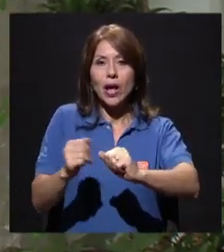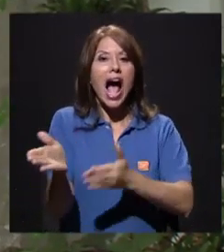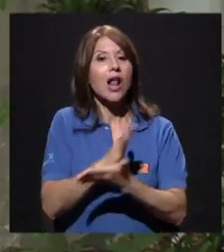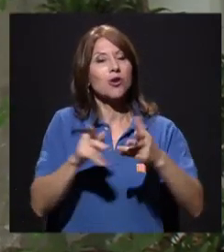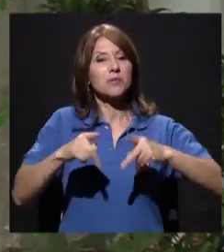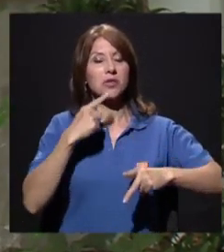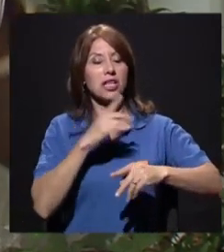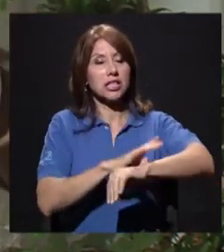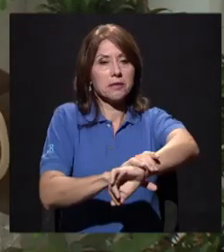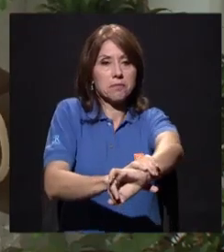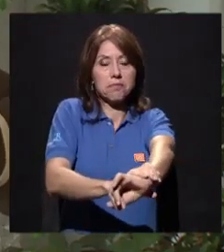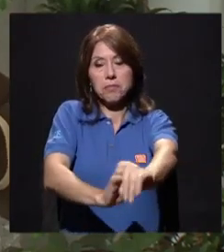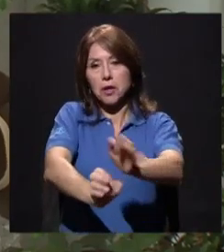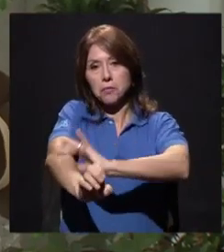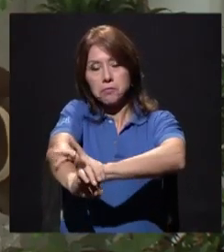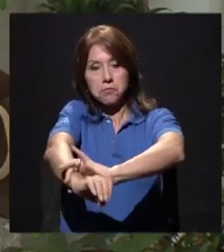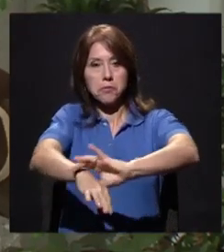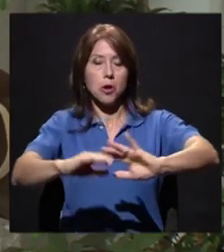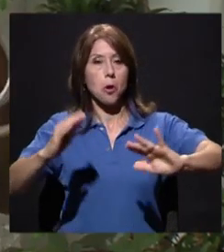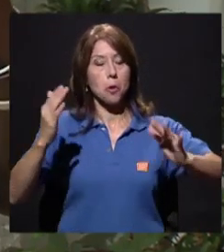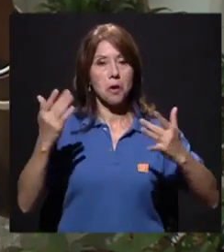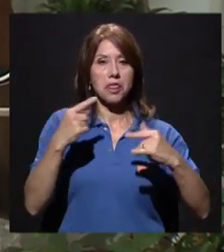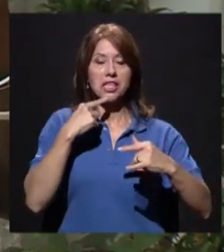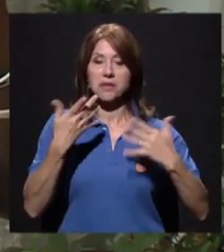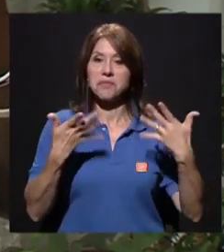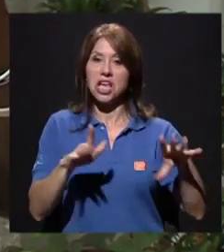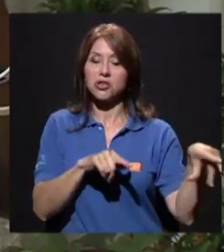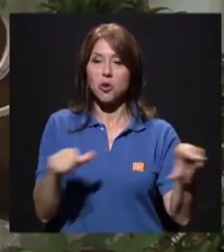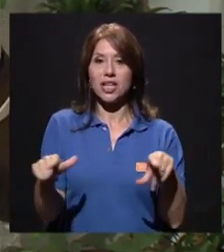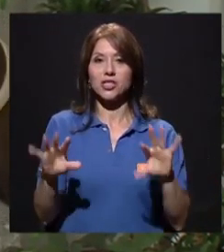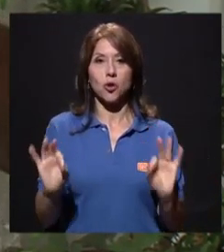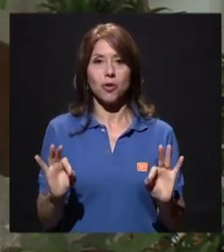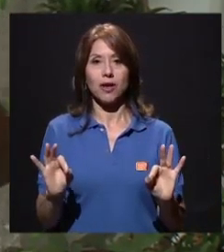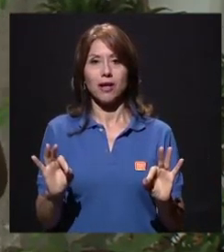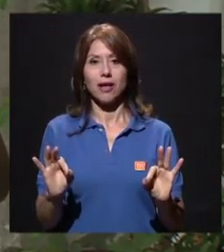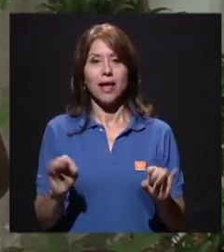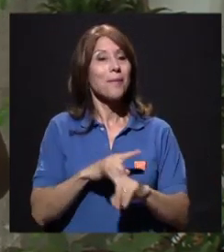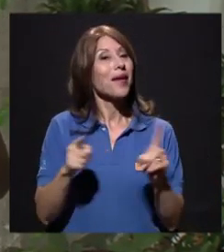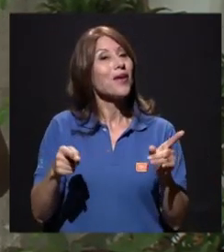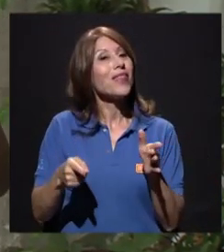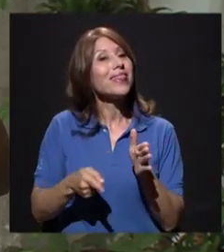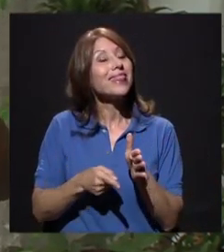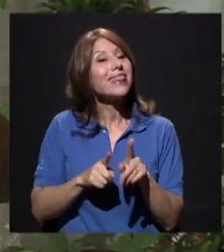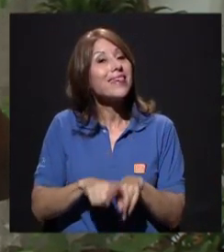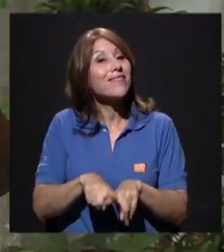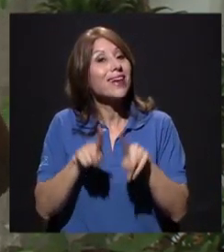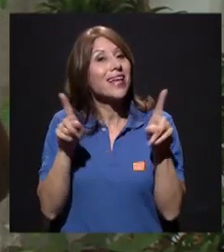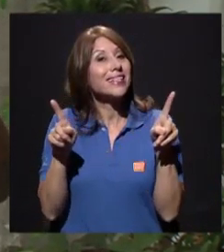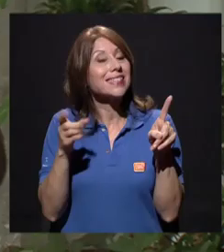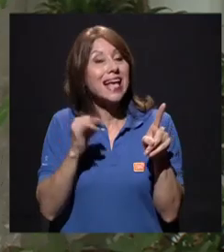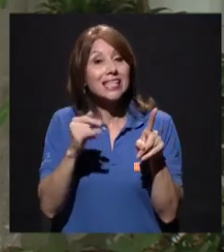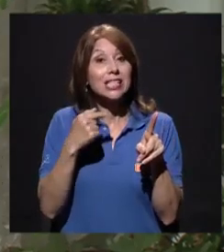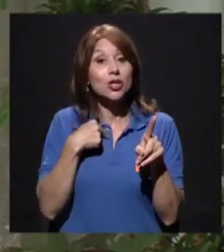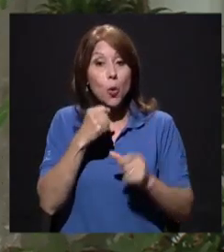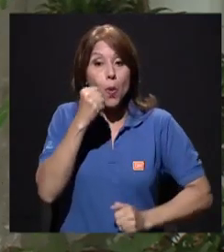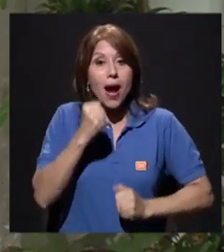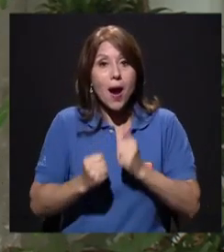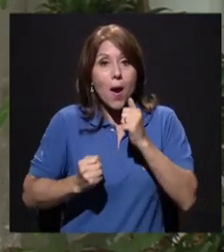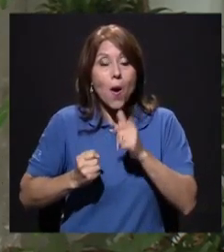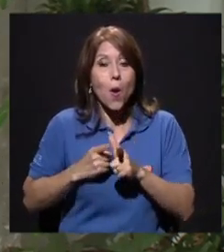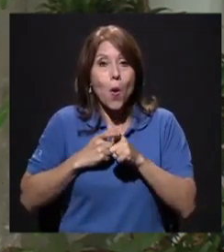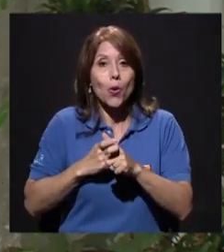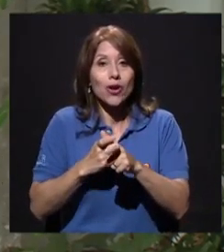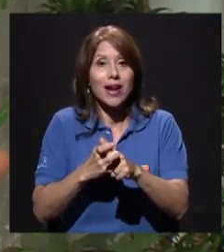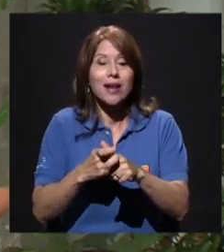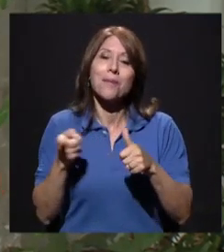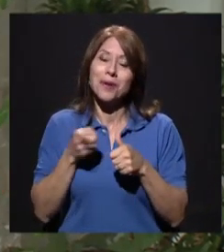hacen los estiramientos, bueno, ya estoy listo, ¿verdad? Eso es un estiramiento. Hay diferencia que yo empiece a trotar muy suave antes de hacer